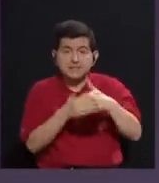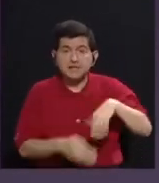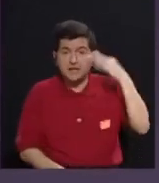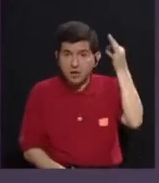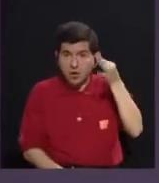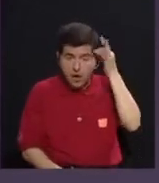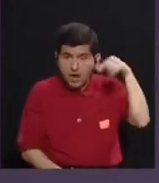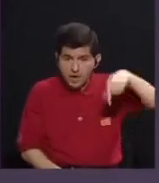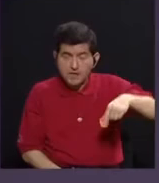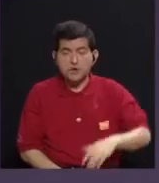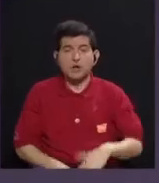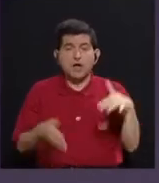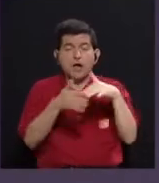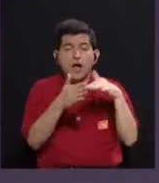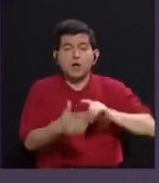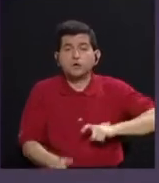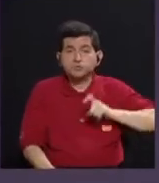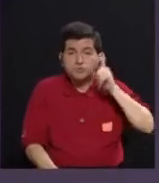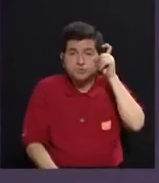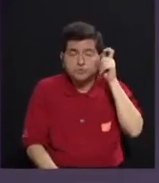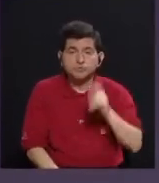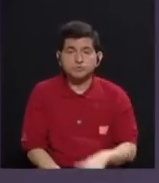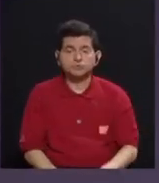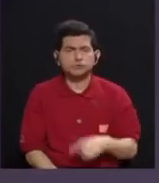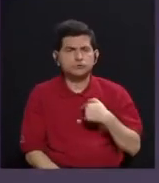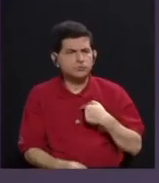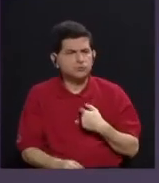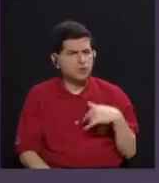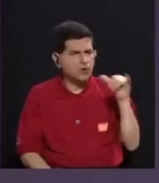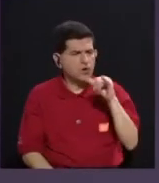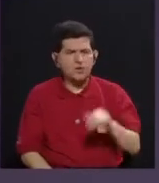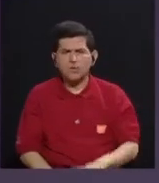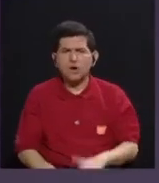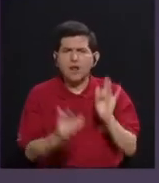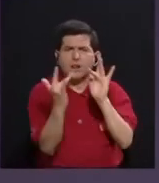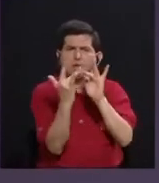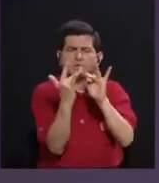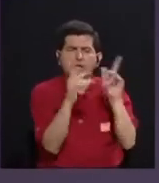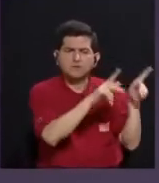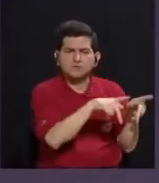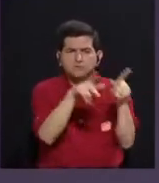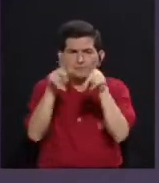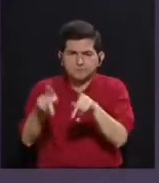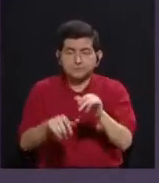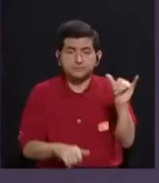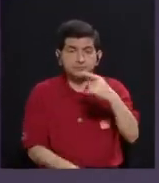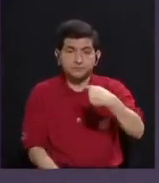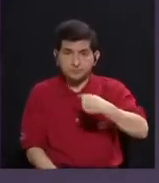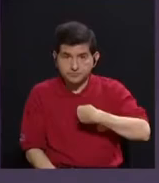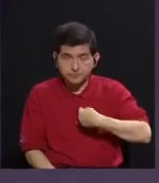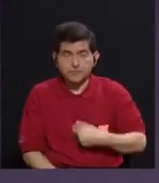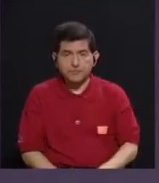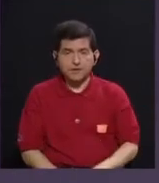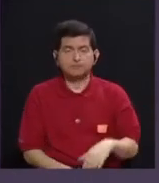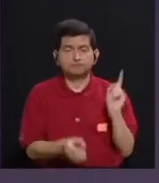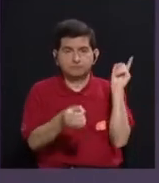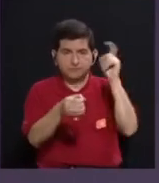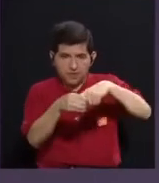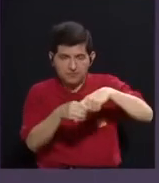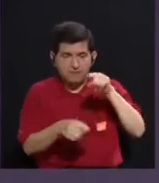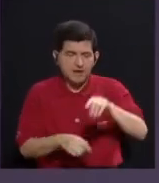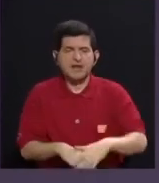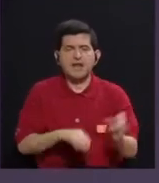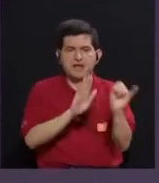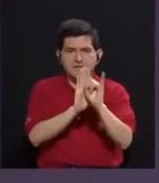acerco más a los estudios de género, me acerco también a gente que como yo se describe dentro de